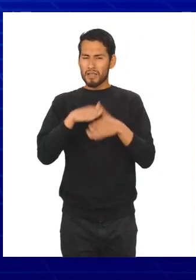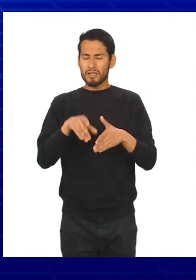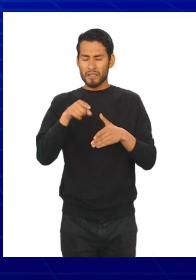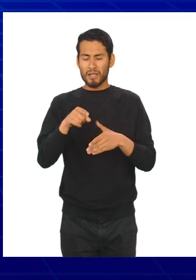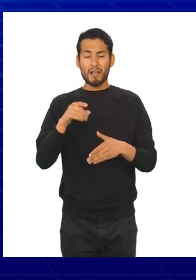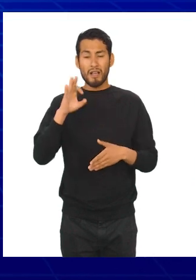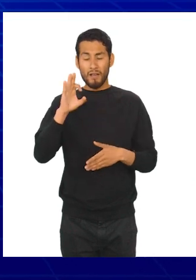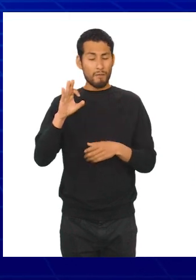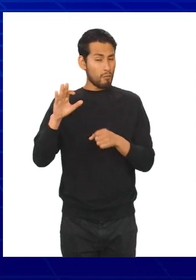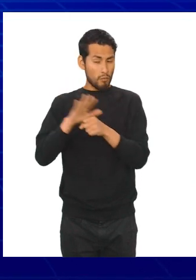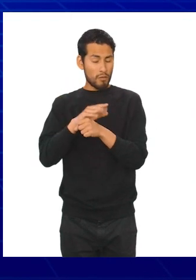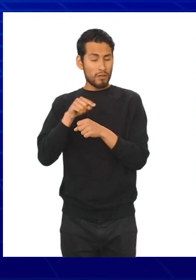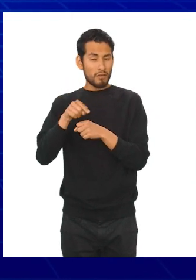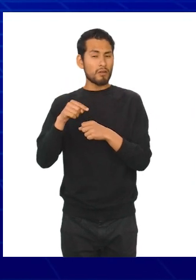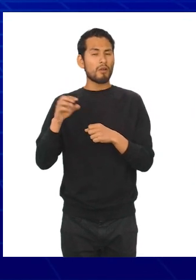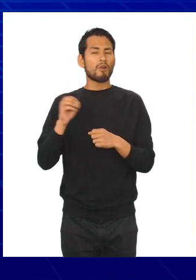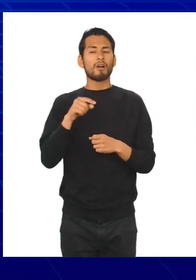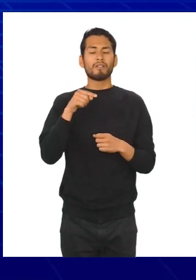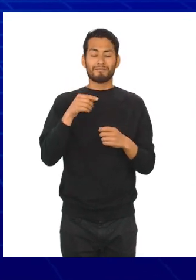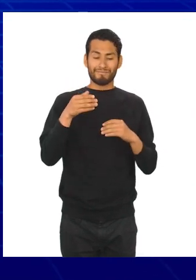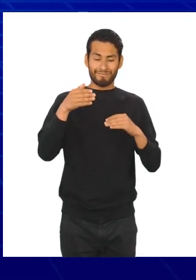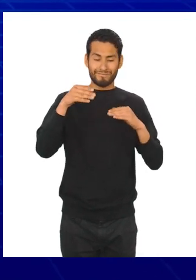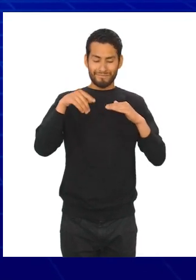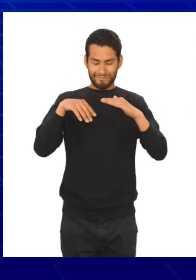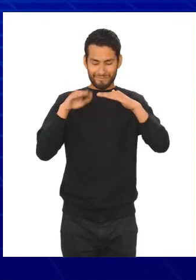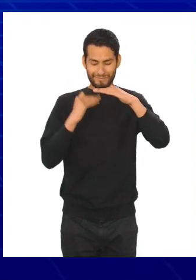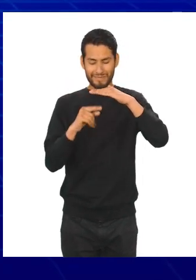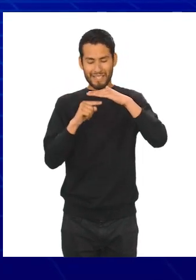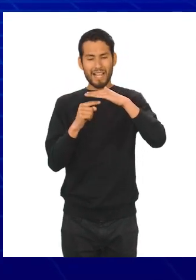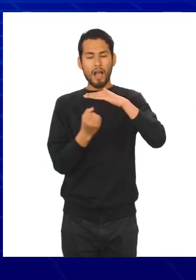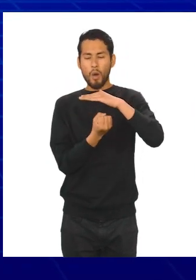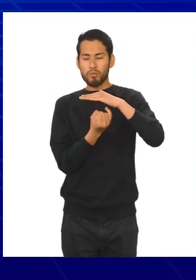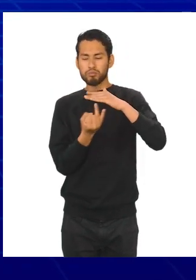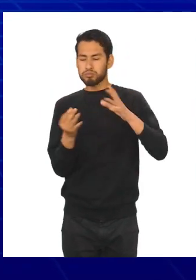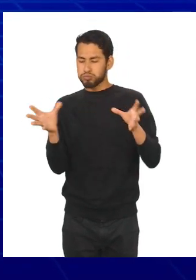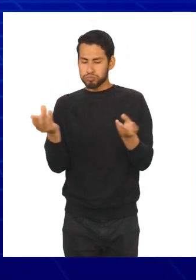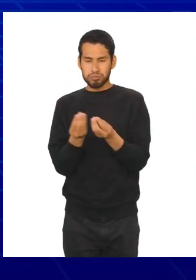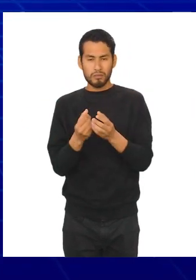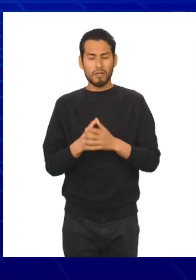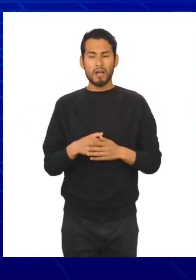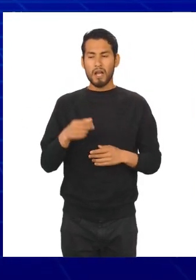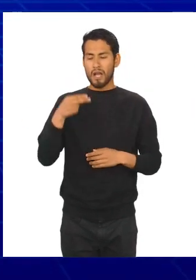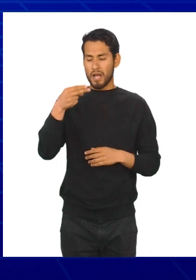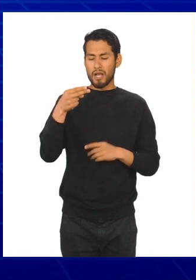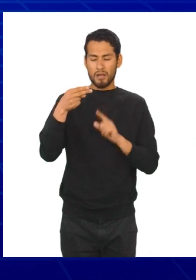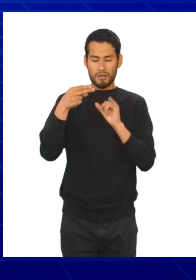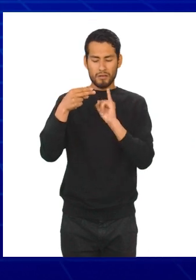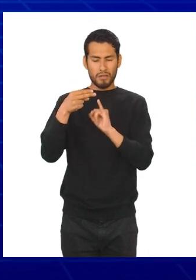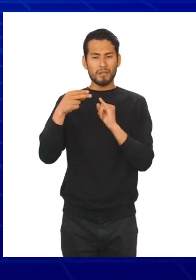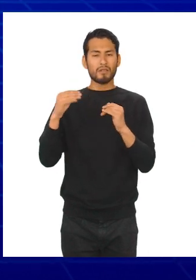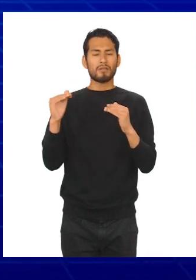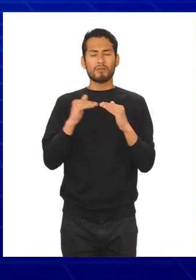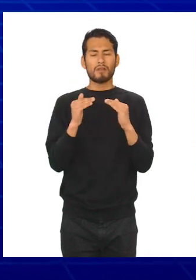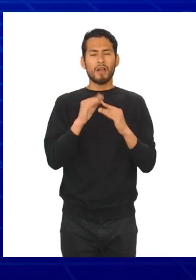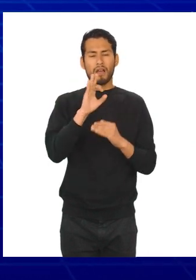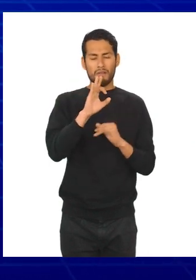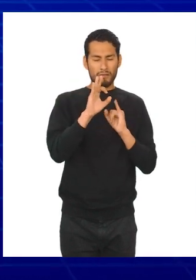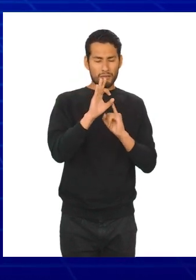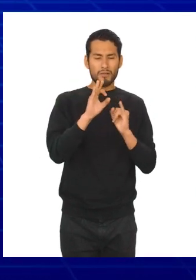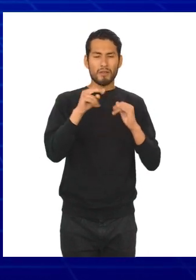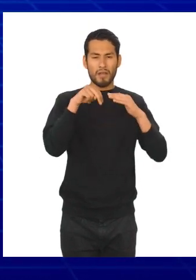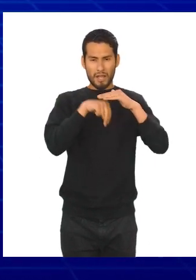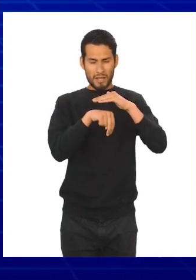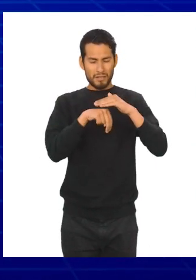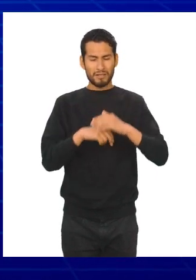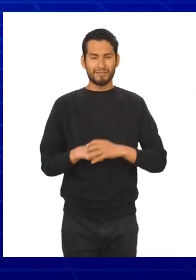dividiendo la frecuencia absoluta de la clase sobre el tamaño de la muestra. Es decir, h sub i es igual a f sub i